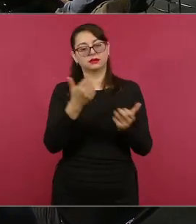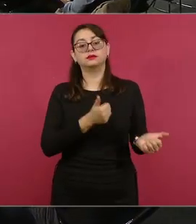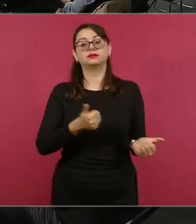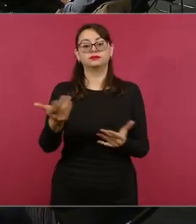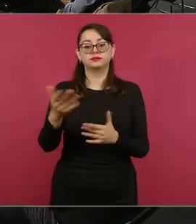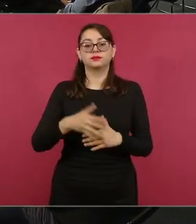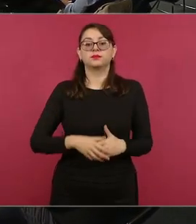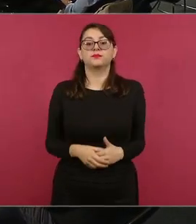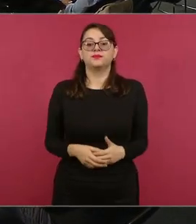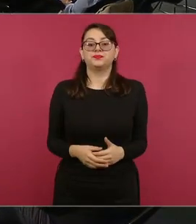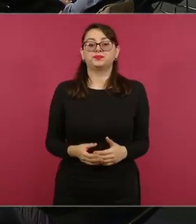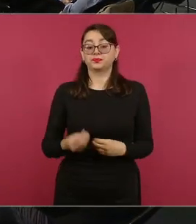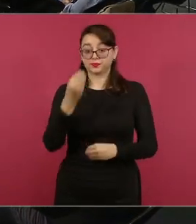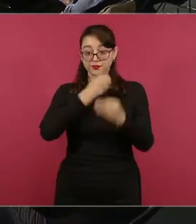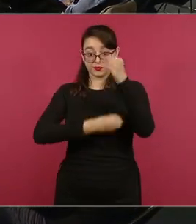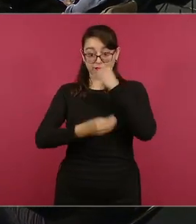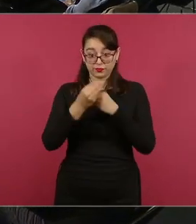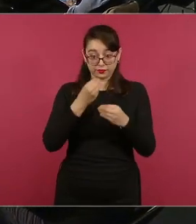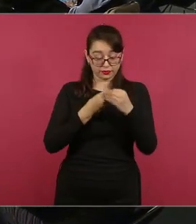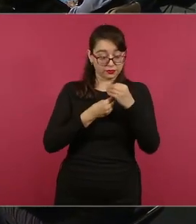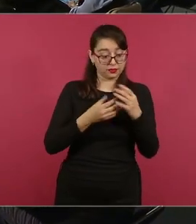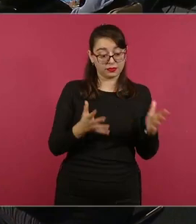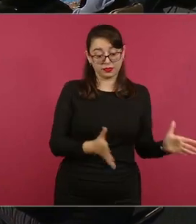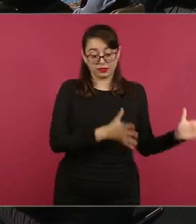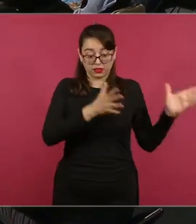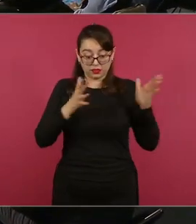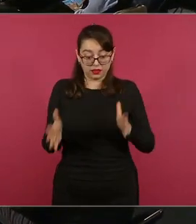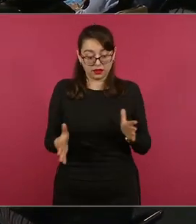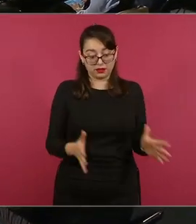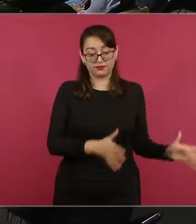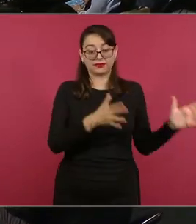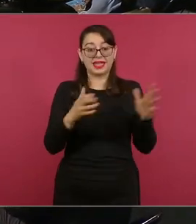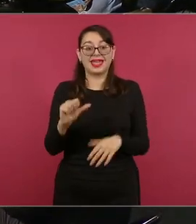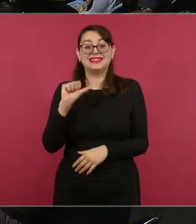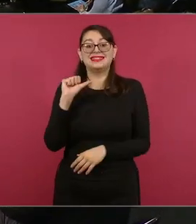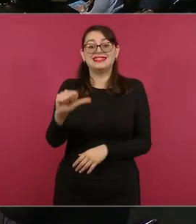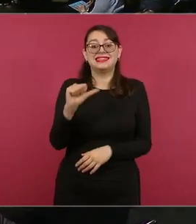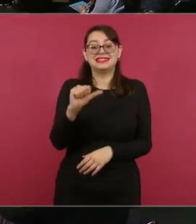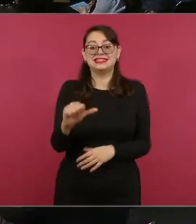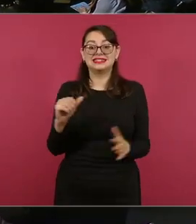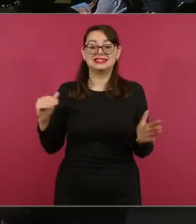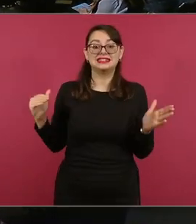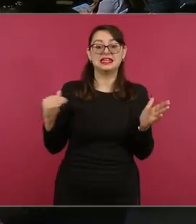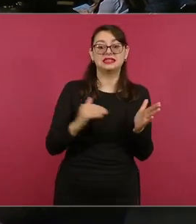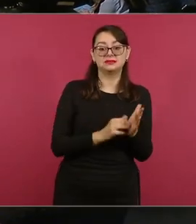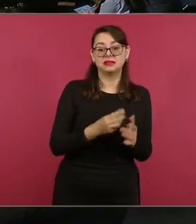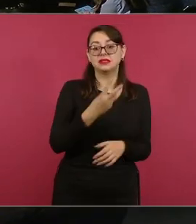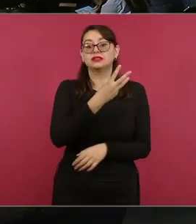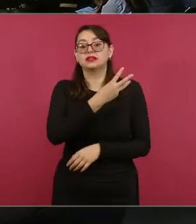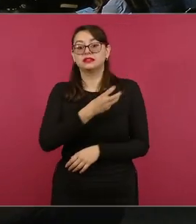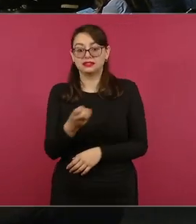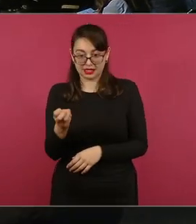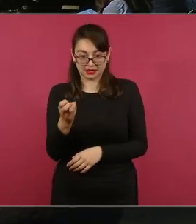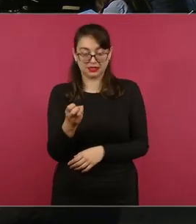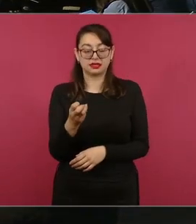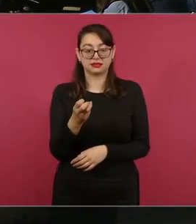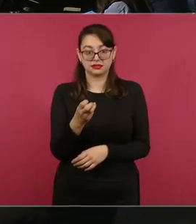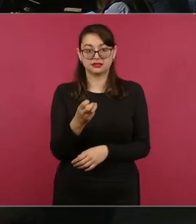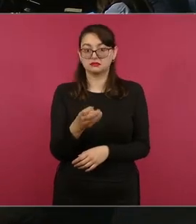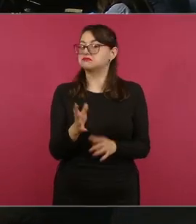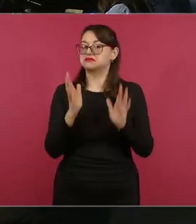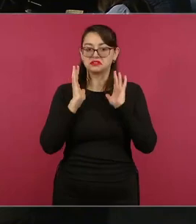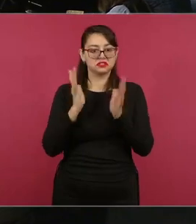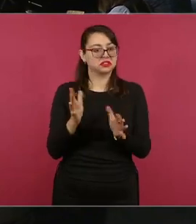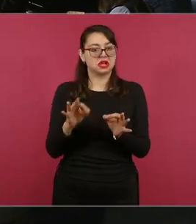hemos recibido hasta el día de hoy 16.327 despensas, se han repartido las